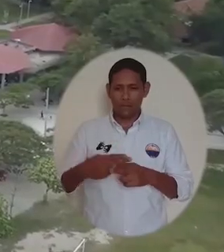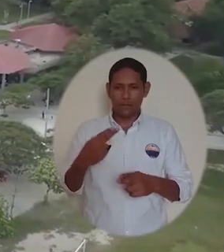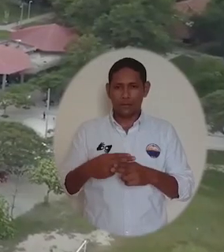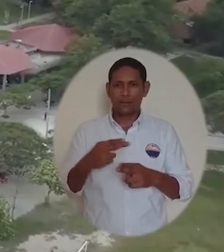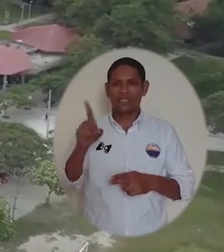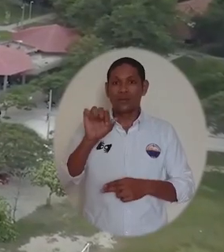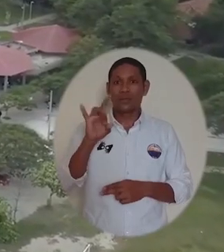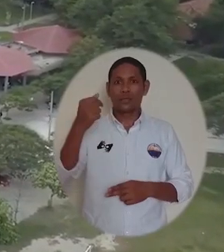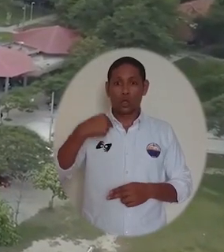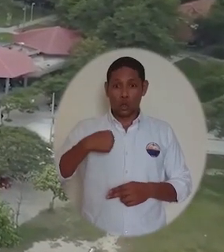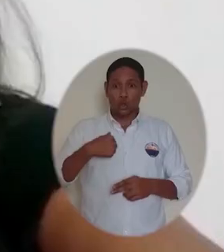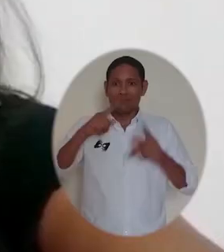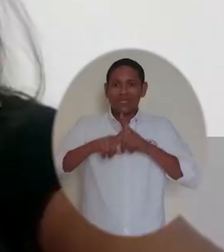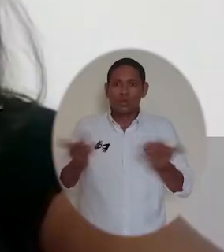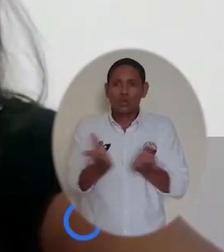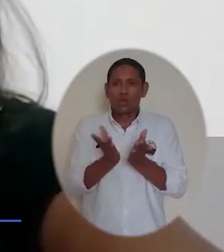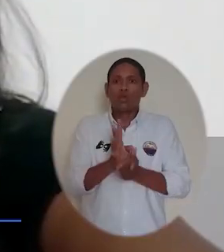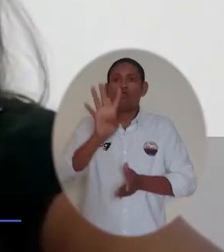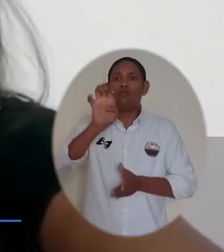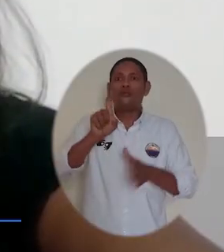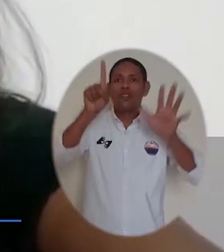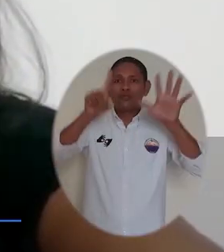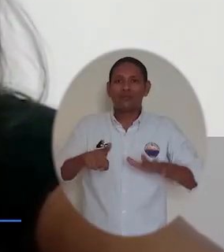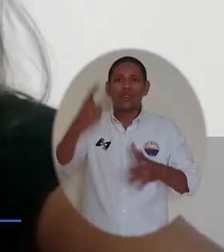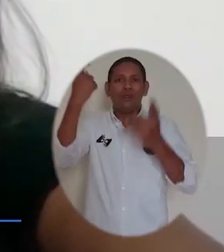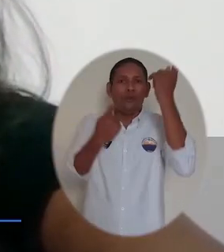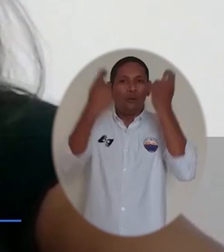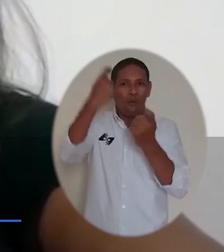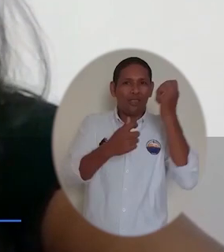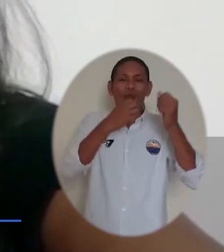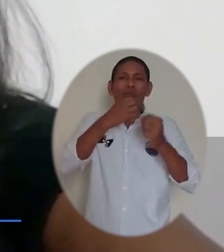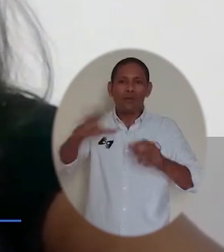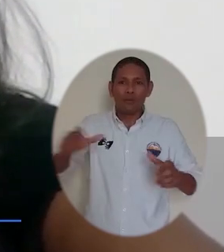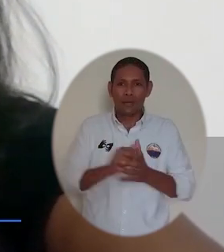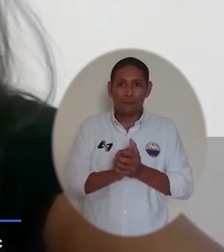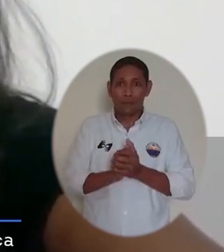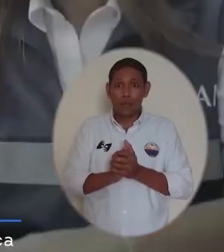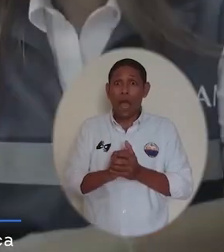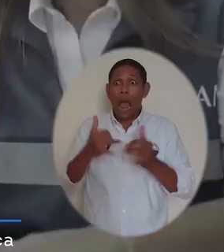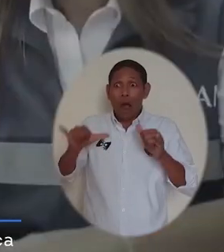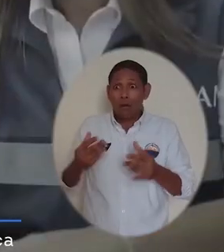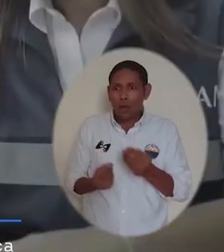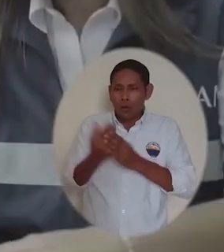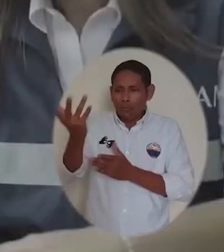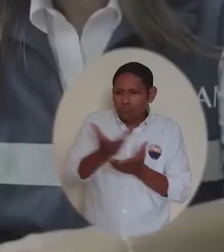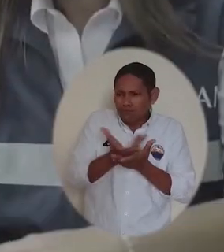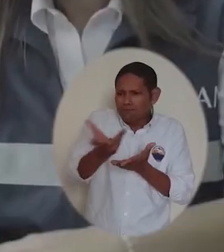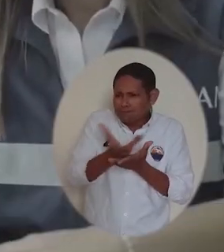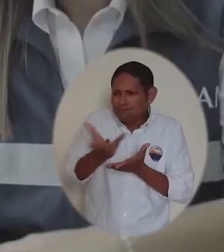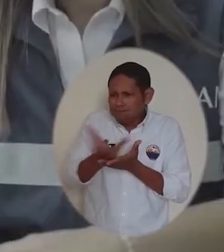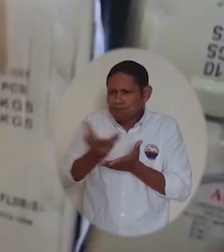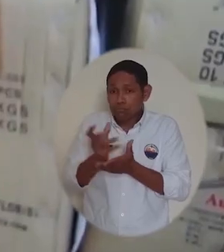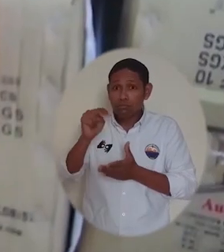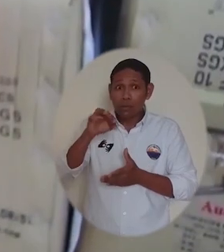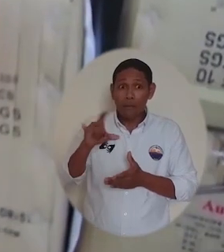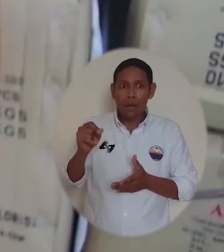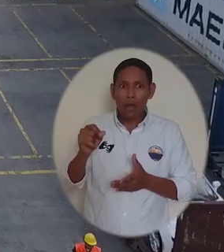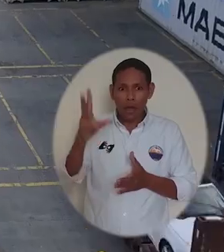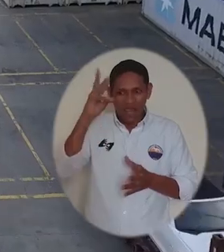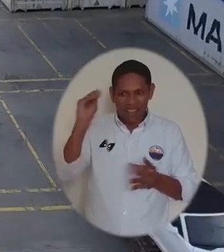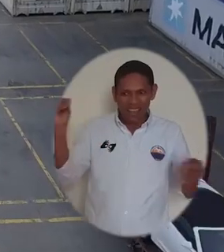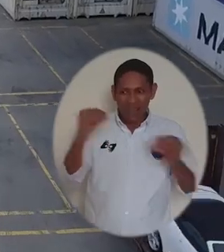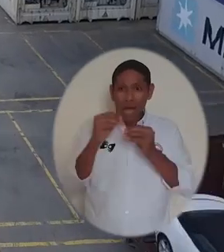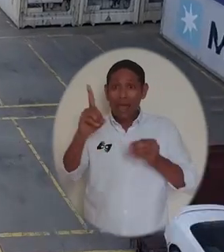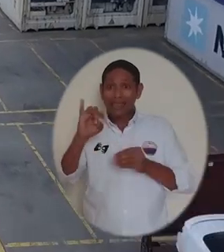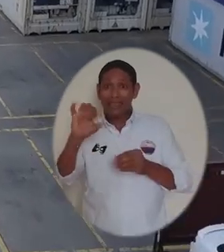Hola, mi nombre es Liza Orit, soy estudiante de noveno semestre del programa de contaduría pública. El consultorio empresarial y contable